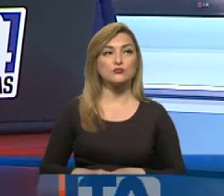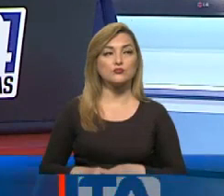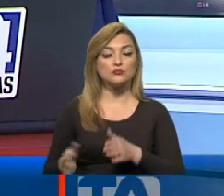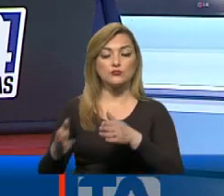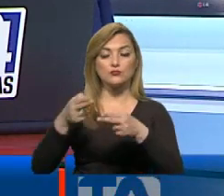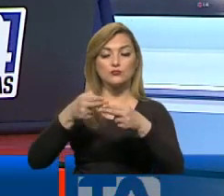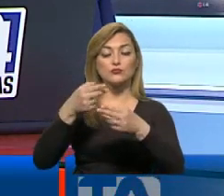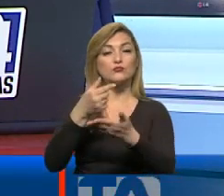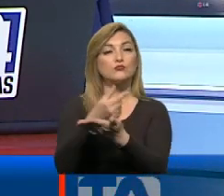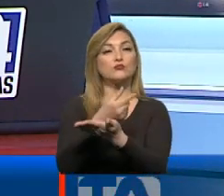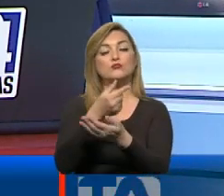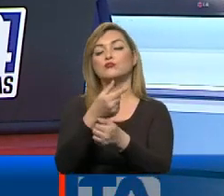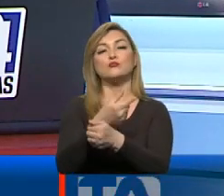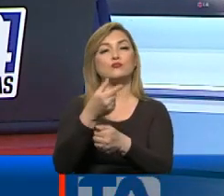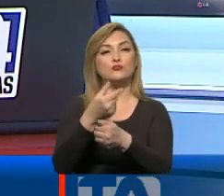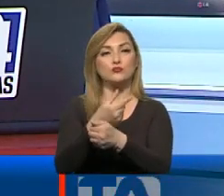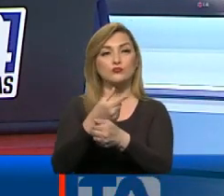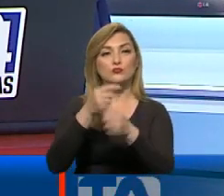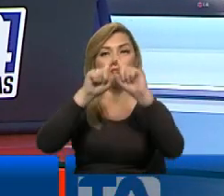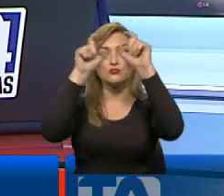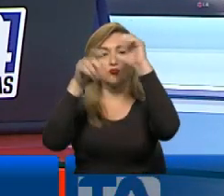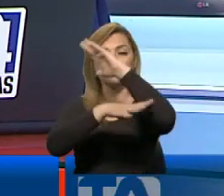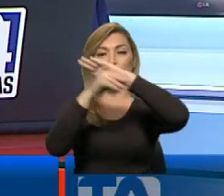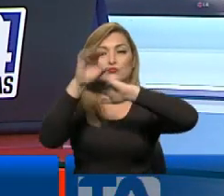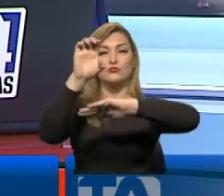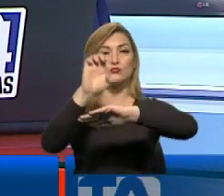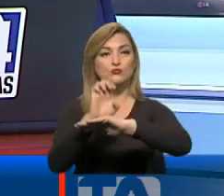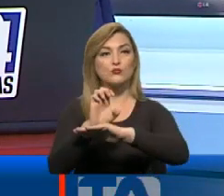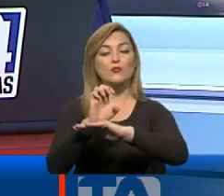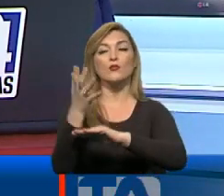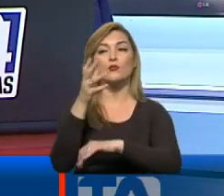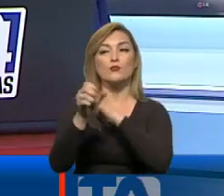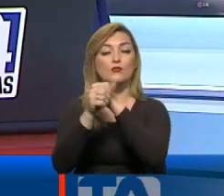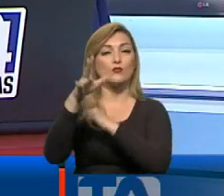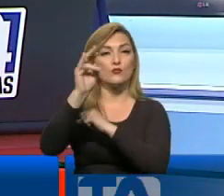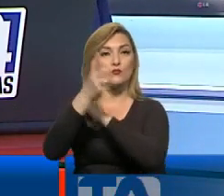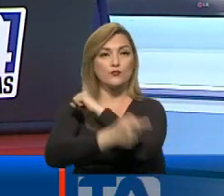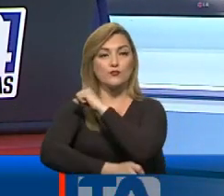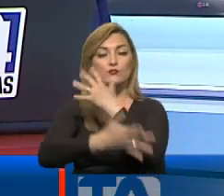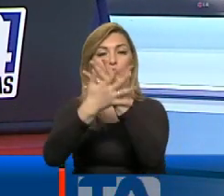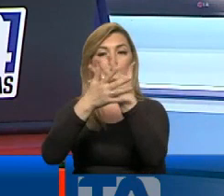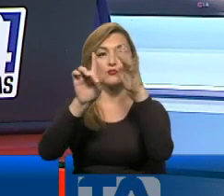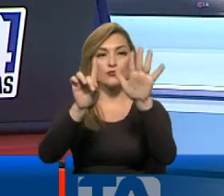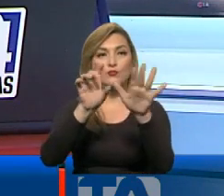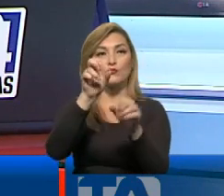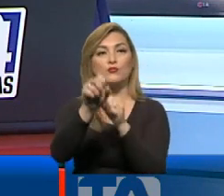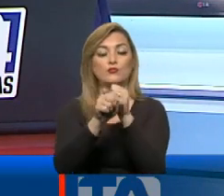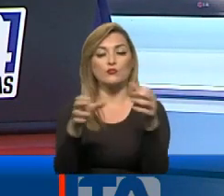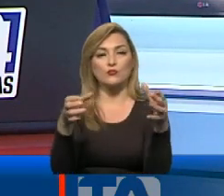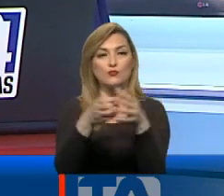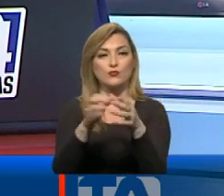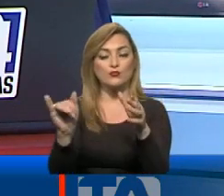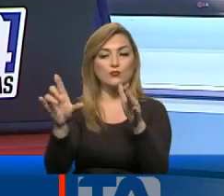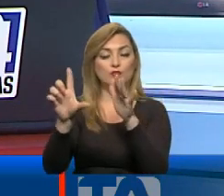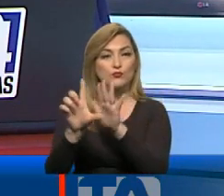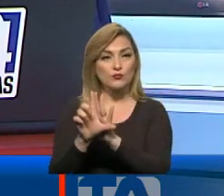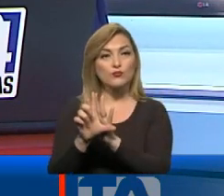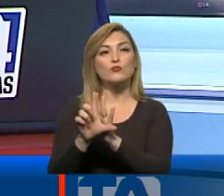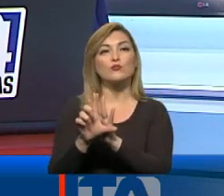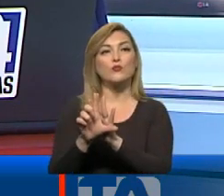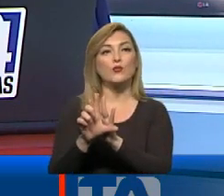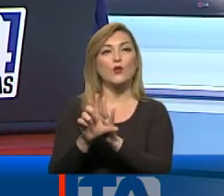El exgerente de Petroecuador, Marco Calvopiña, sentenciado en 2017 a seis años de prisión por asociación ilícita,